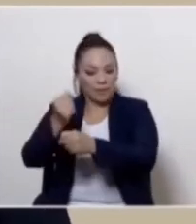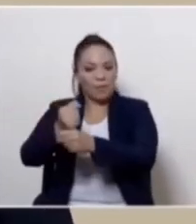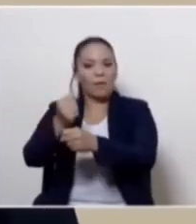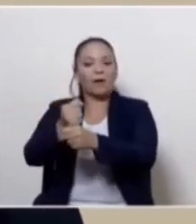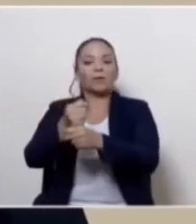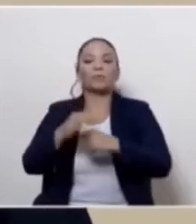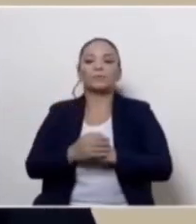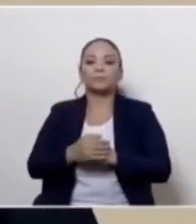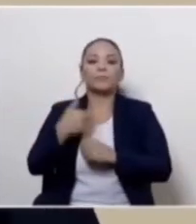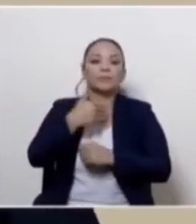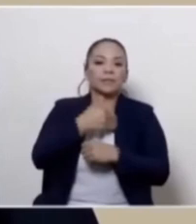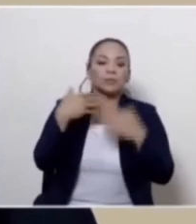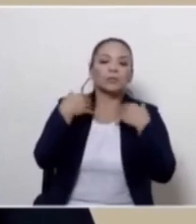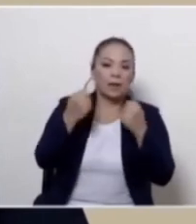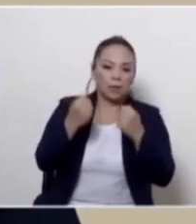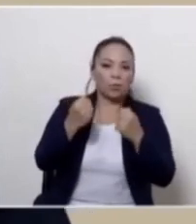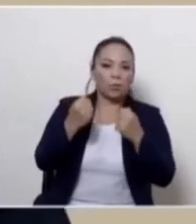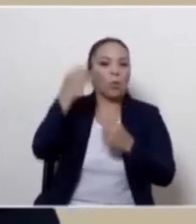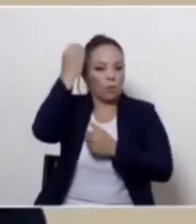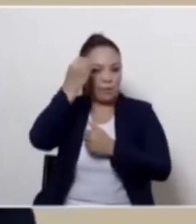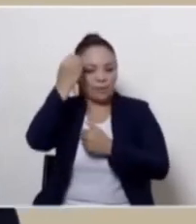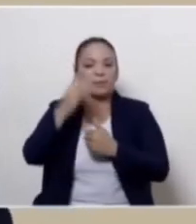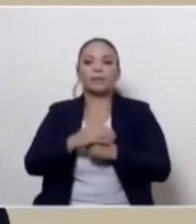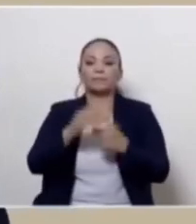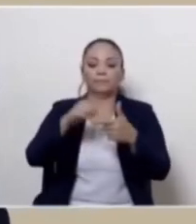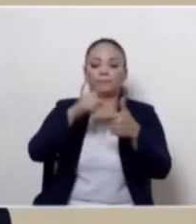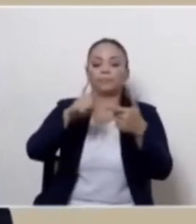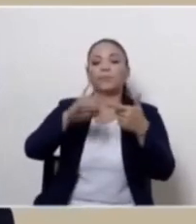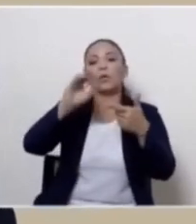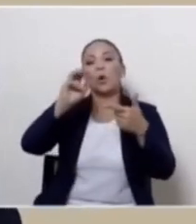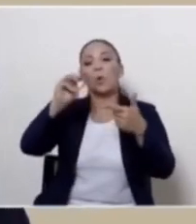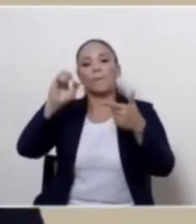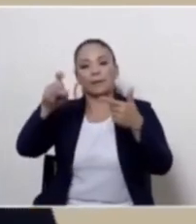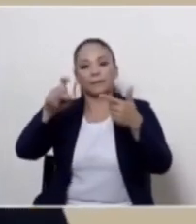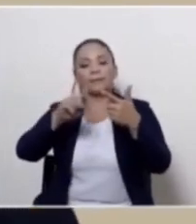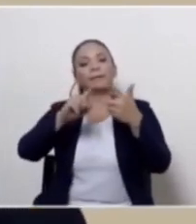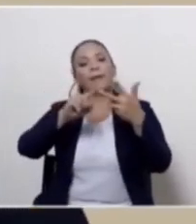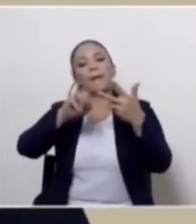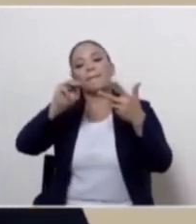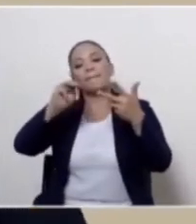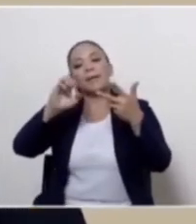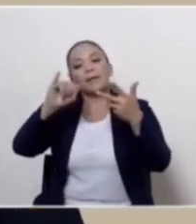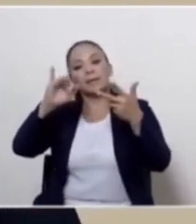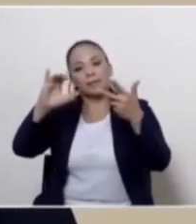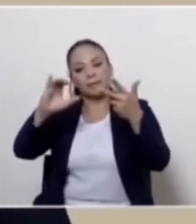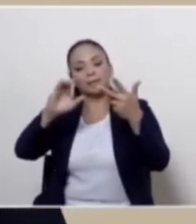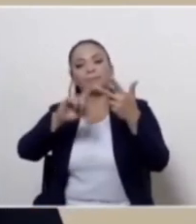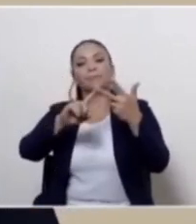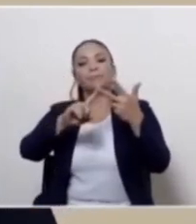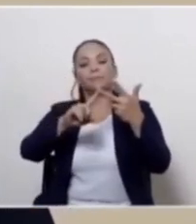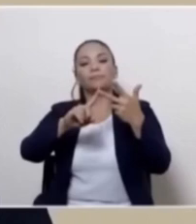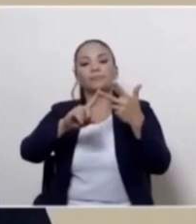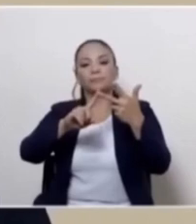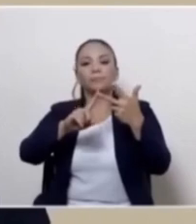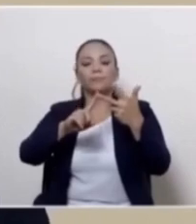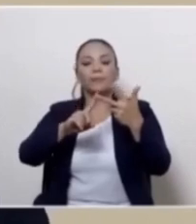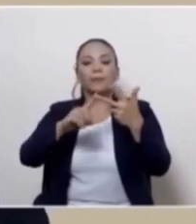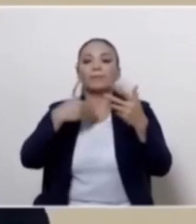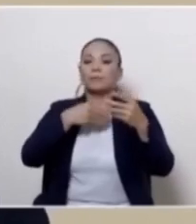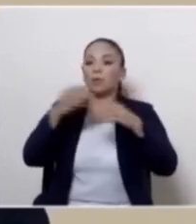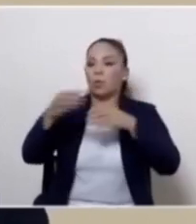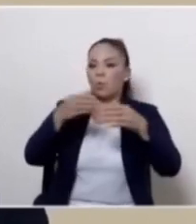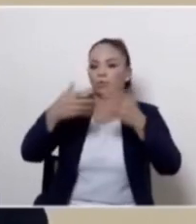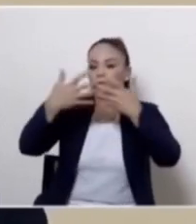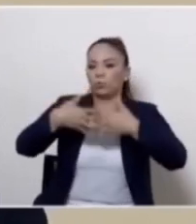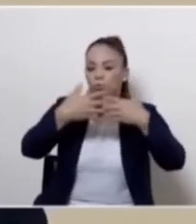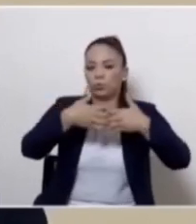el Ministerio de Salud, obviamente, el MEIC, el Ministerio de Economía, Industria y Comercio, que